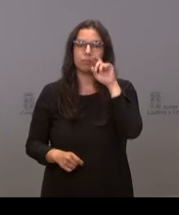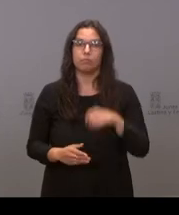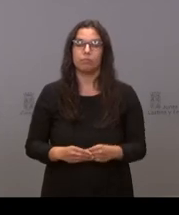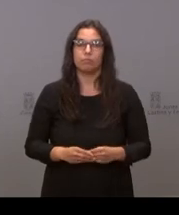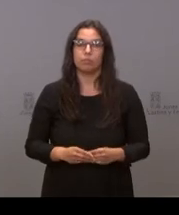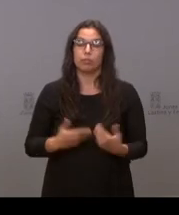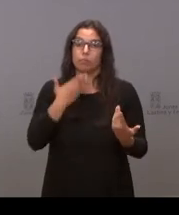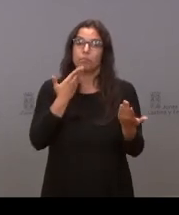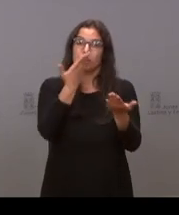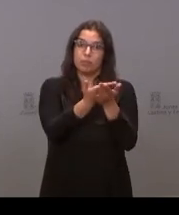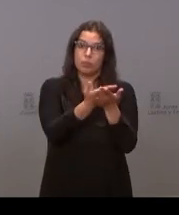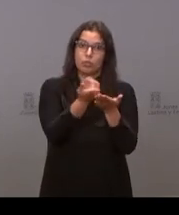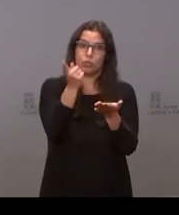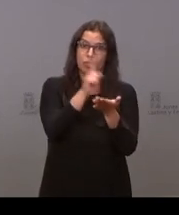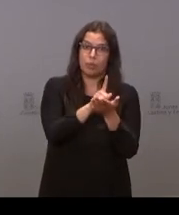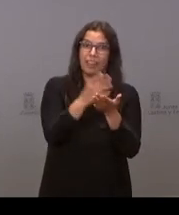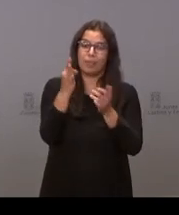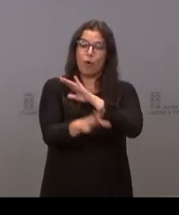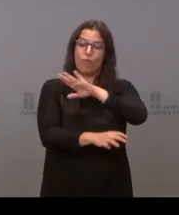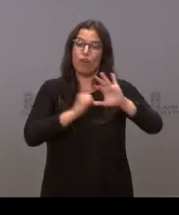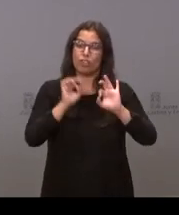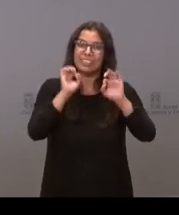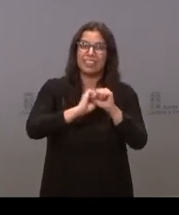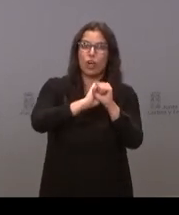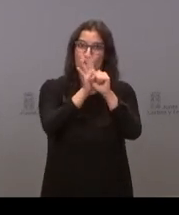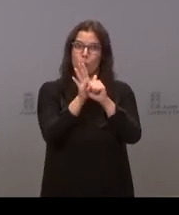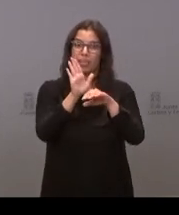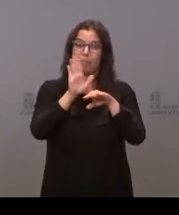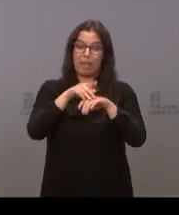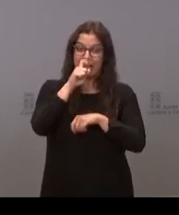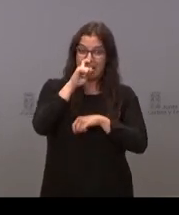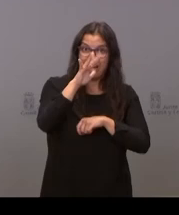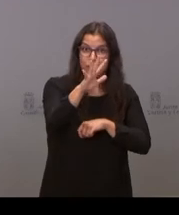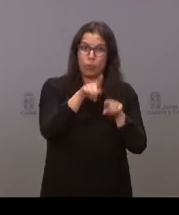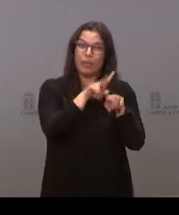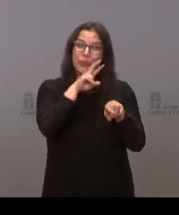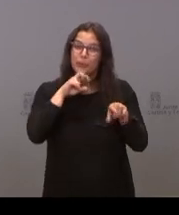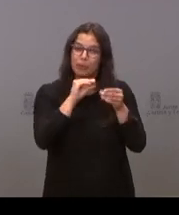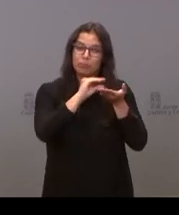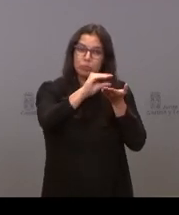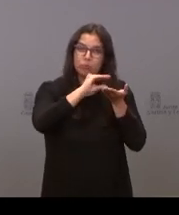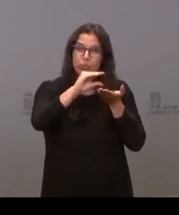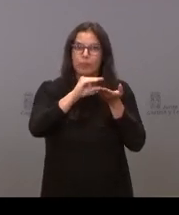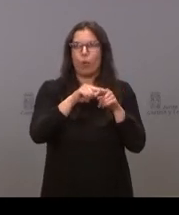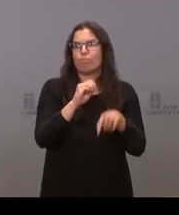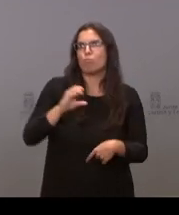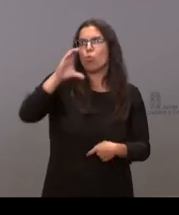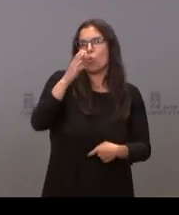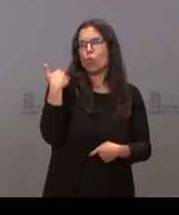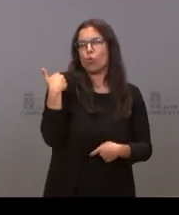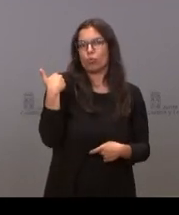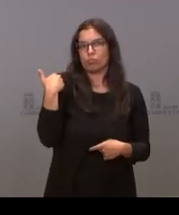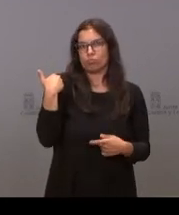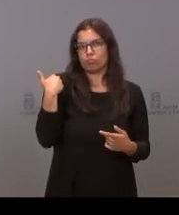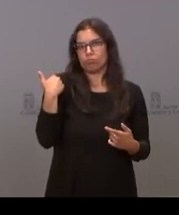volvemos a pedir que haya un fondo COVID para los próximos ejercicios. Tal vez, a lo mejor, no con la misma cuantía de